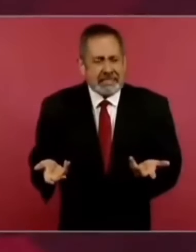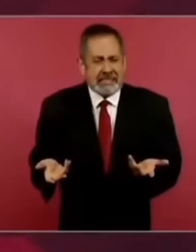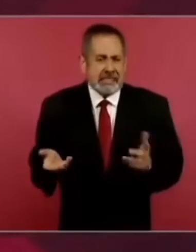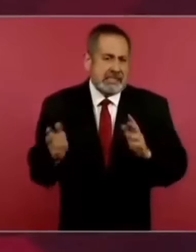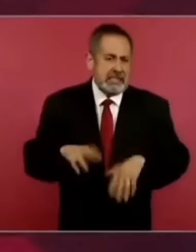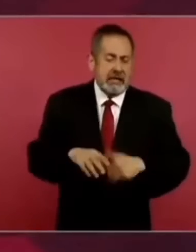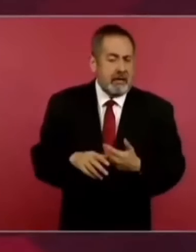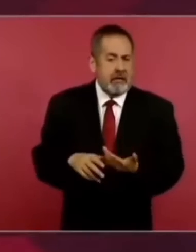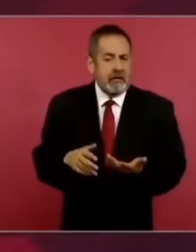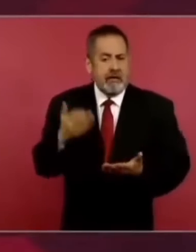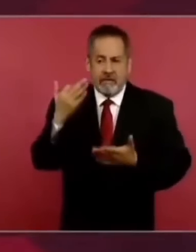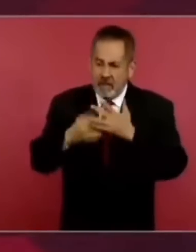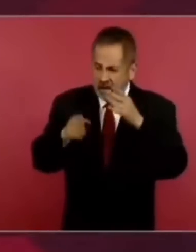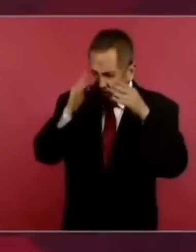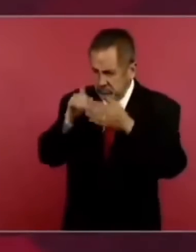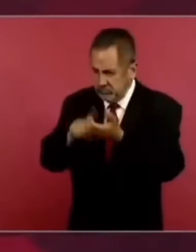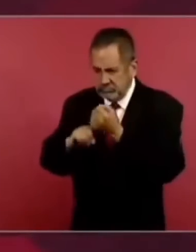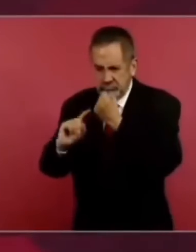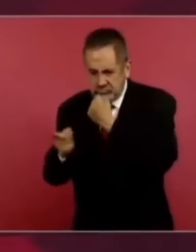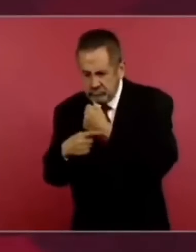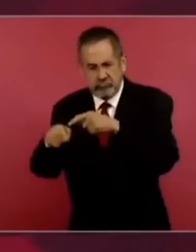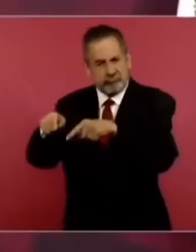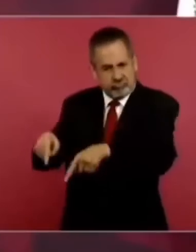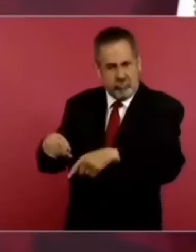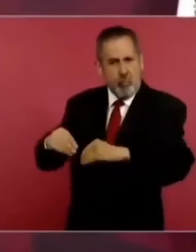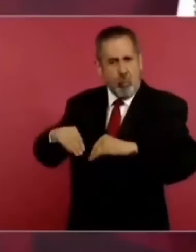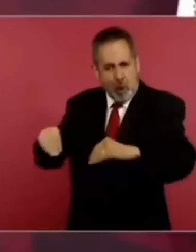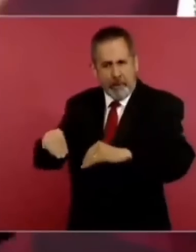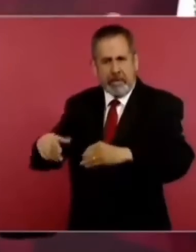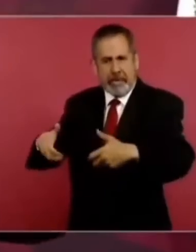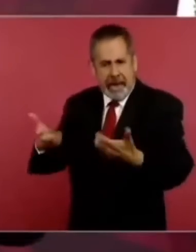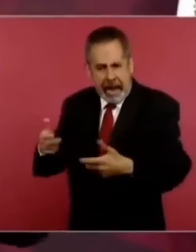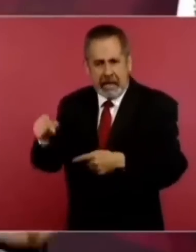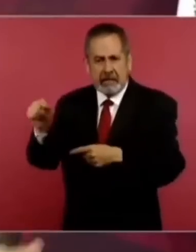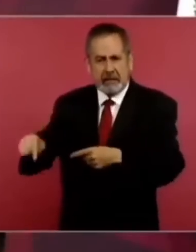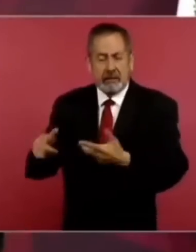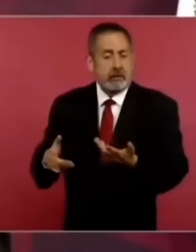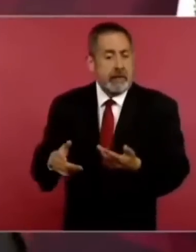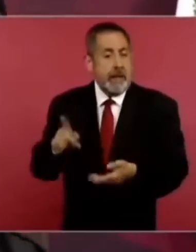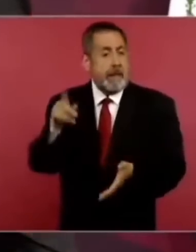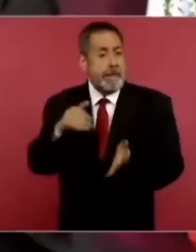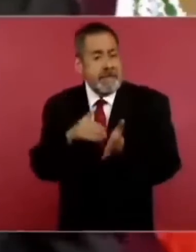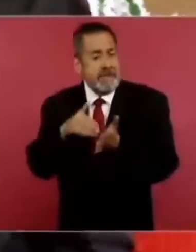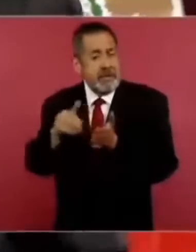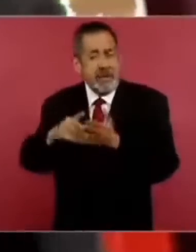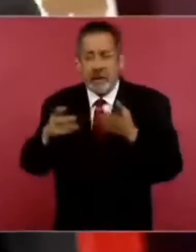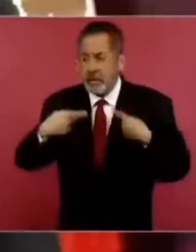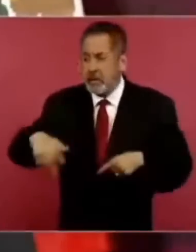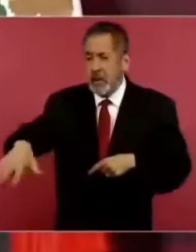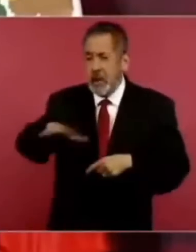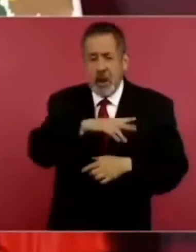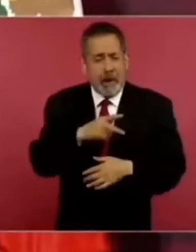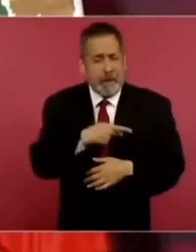se aplican en lo sustancial. Hay mil millones de seres humanos